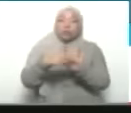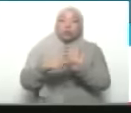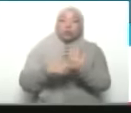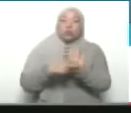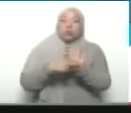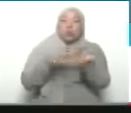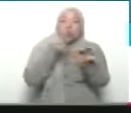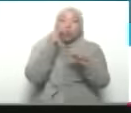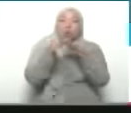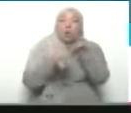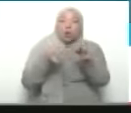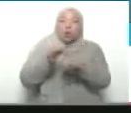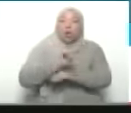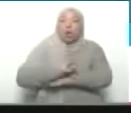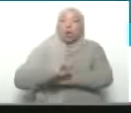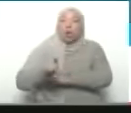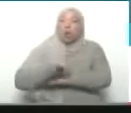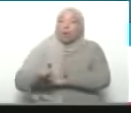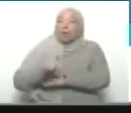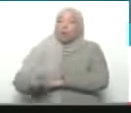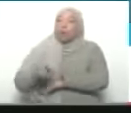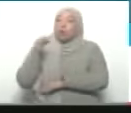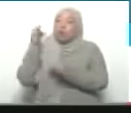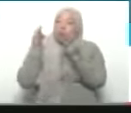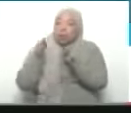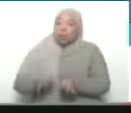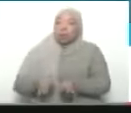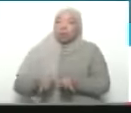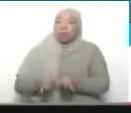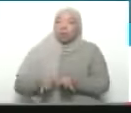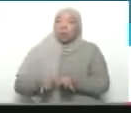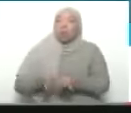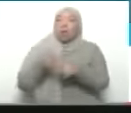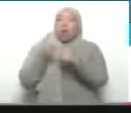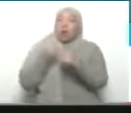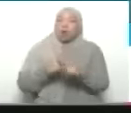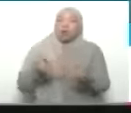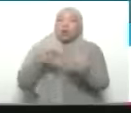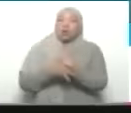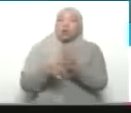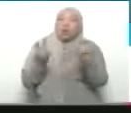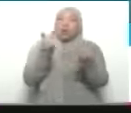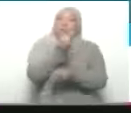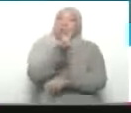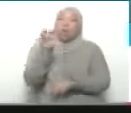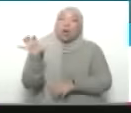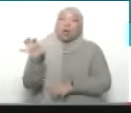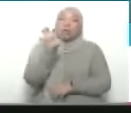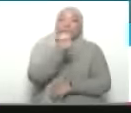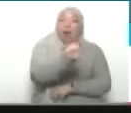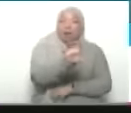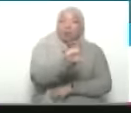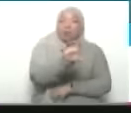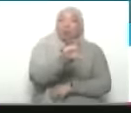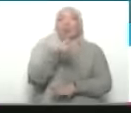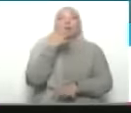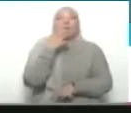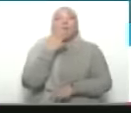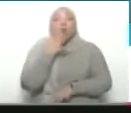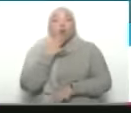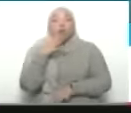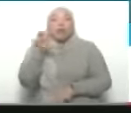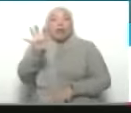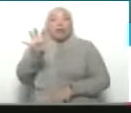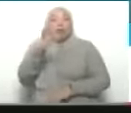de obligatorio cumplimiento para que se establezcan dos estados, el